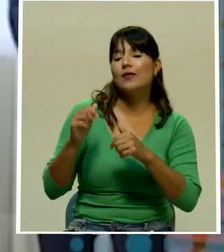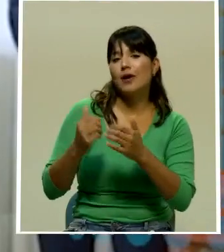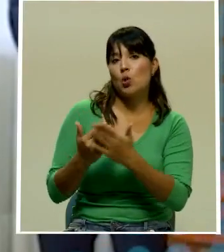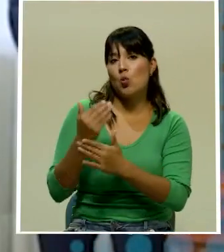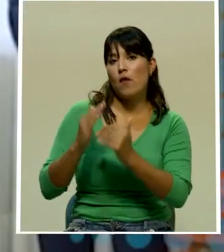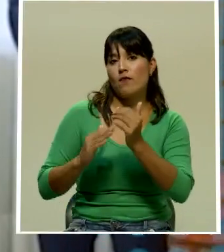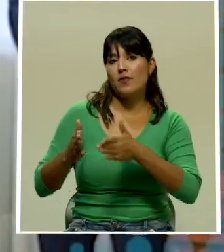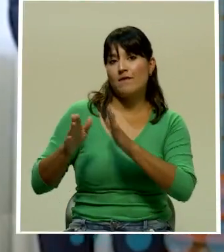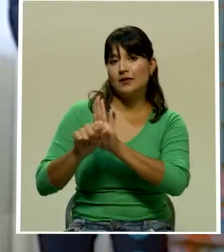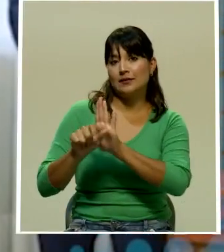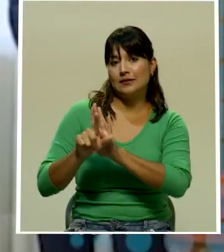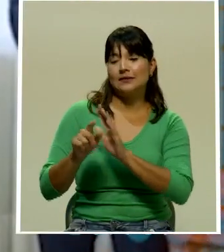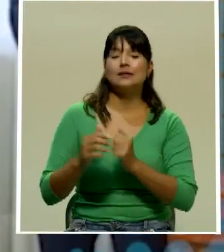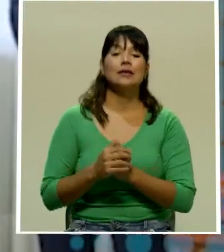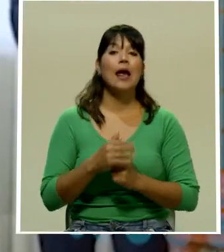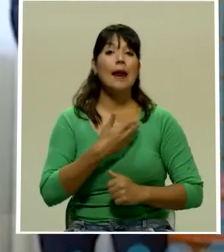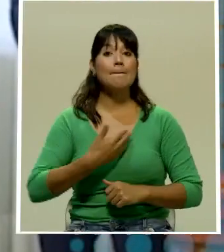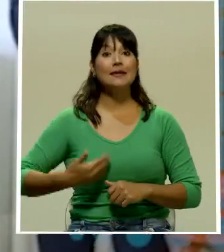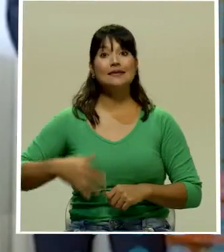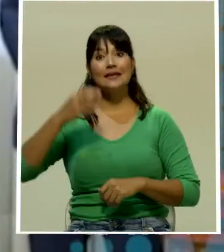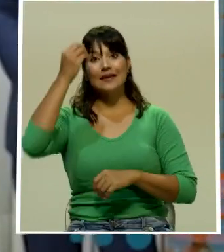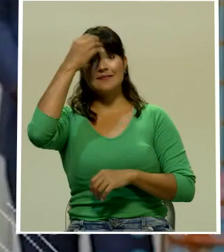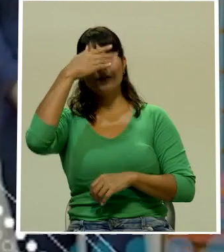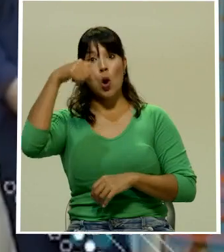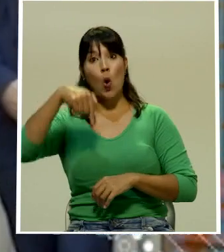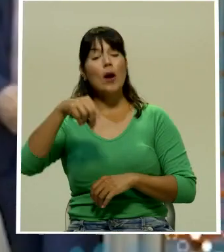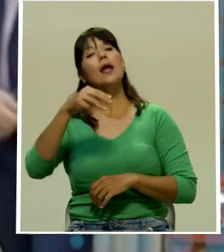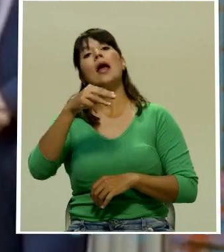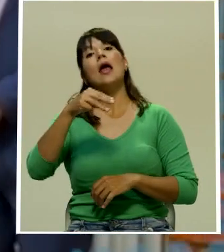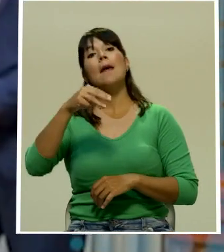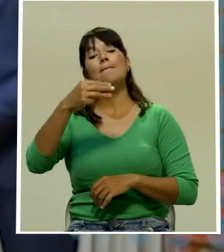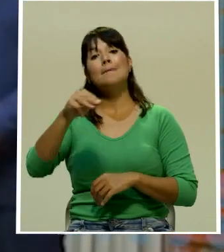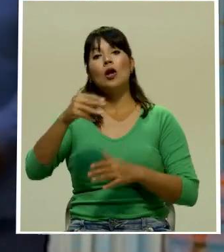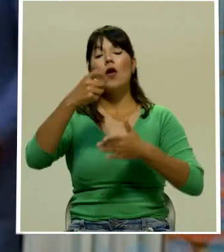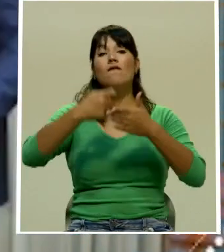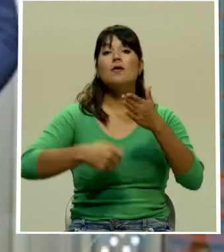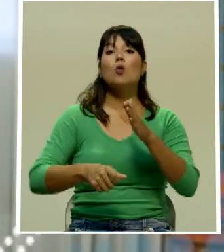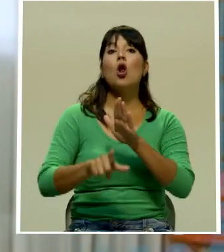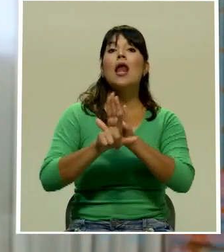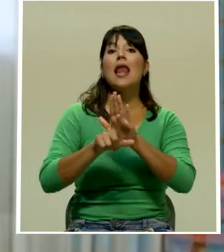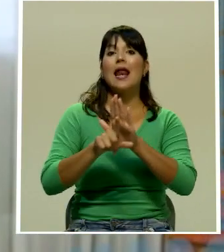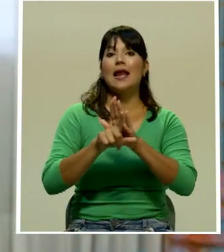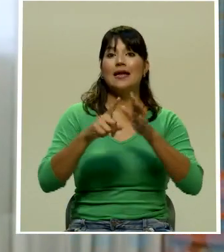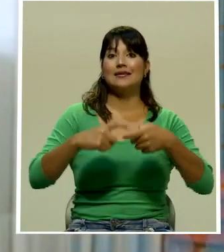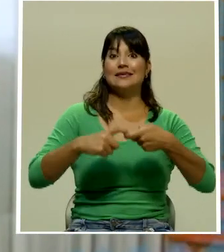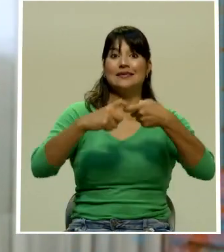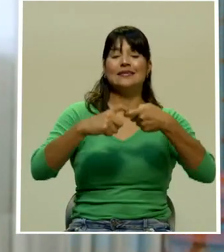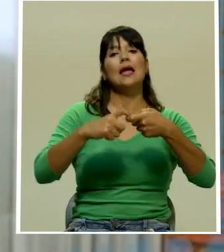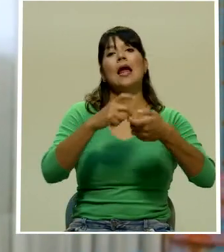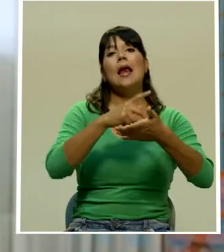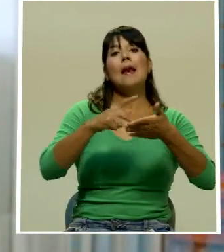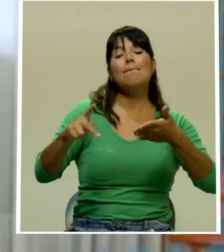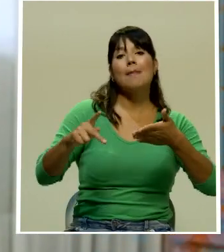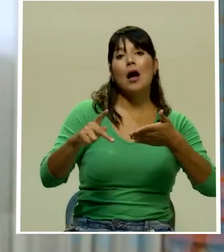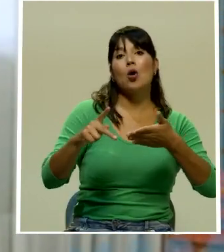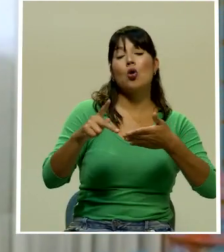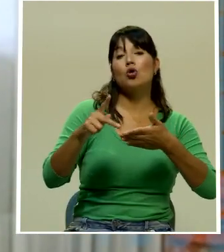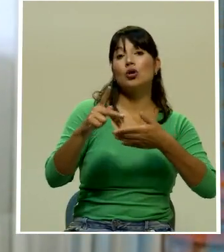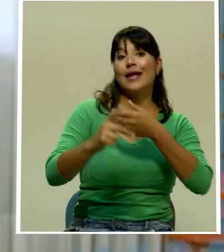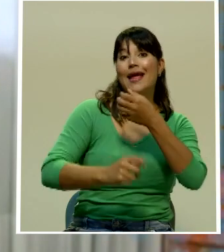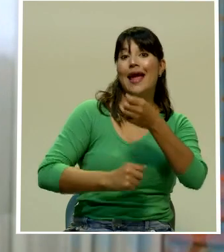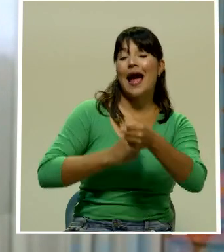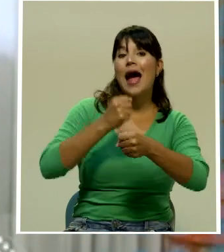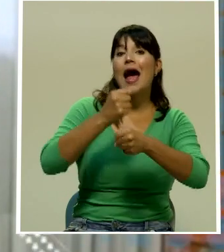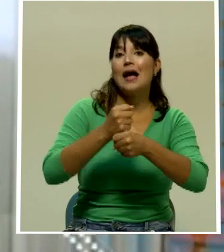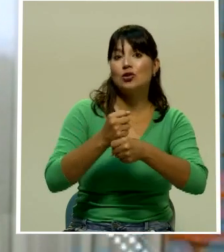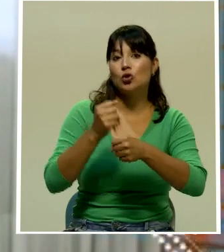El presidente Carlos Alvarado firmó este miércoles la ley que congela el pago de anualidades para el sector público hasta el año 2022. Con